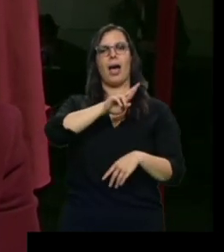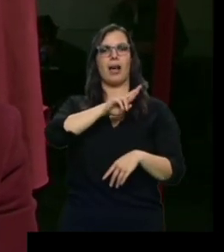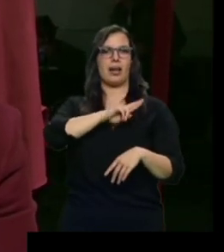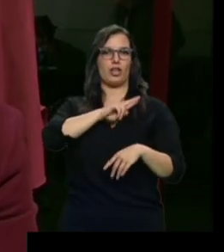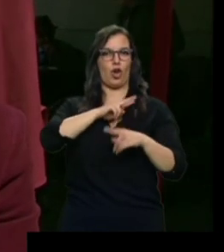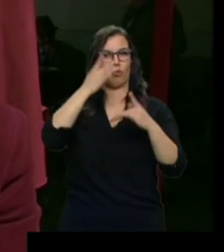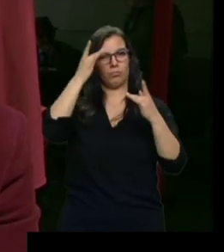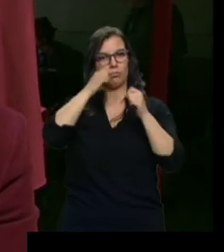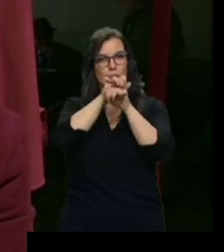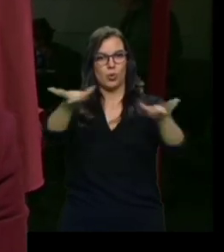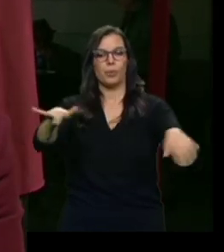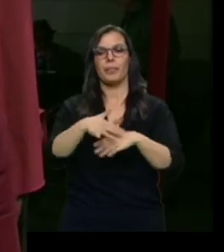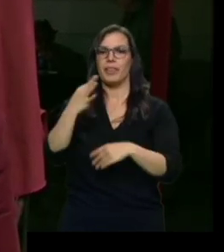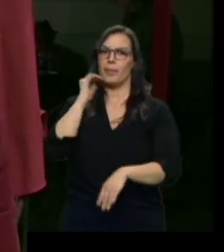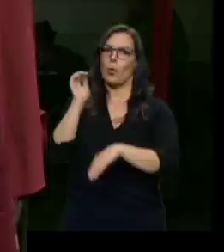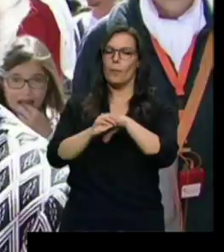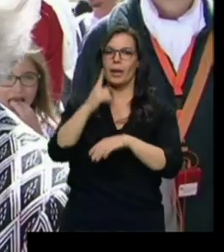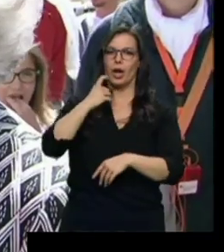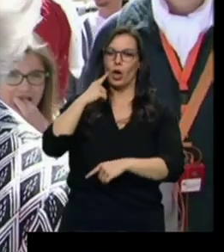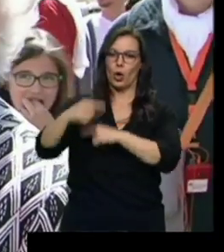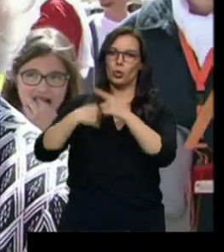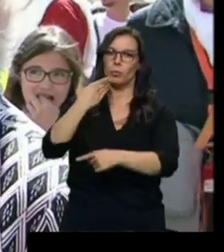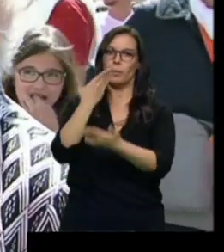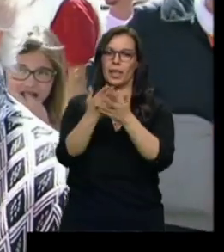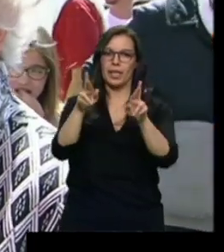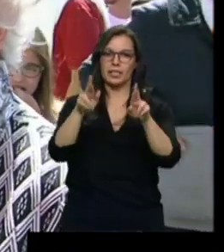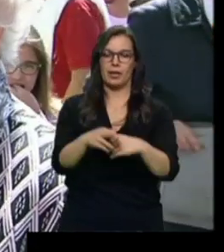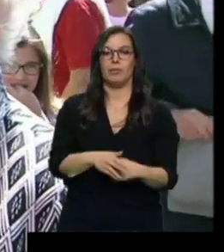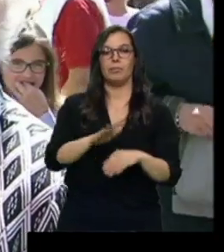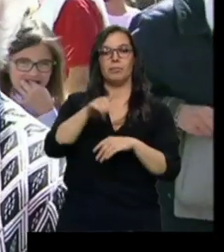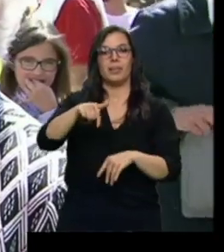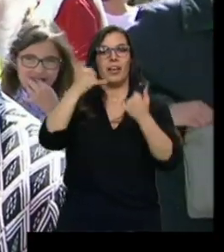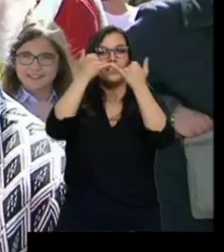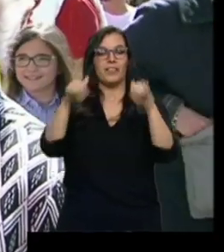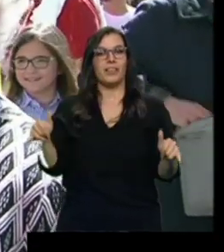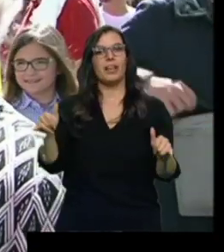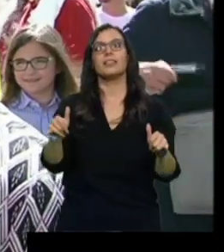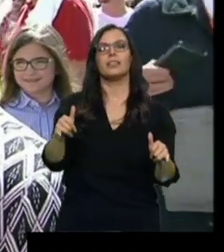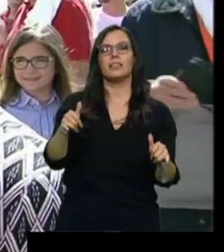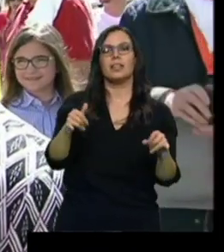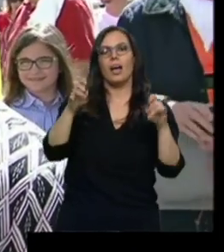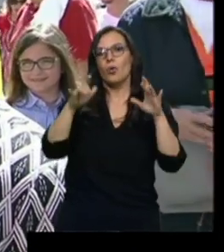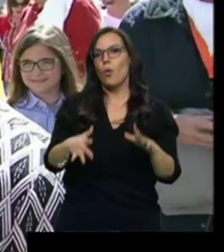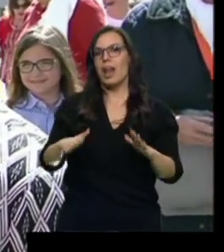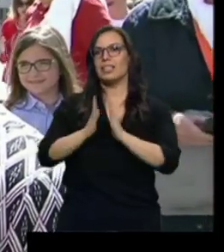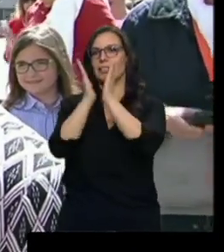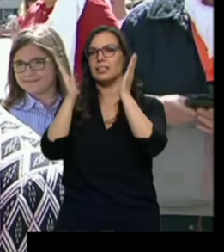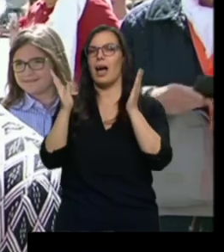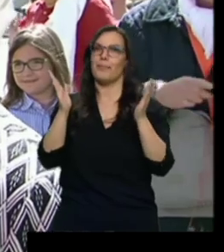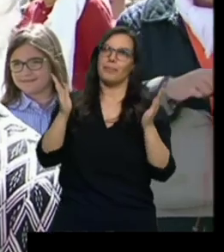y pedir los tres deseos, como buen abulense. Así que para mí la fiesta es si fuese la santa, igual, más, más,